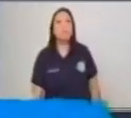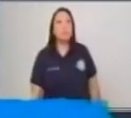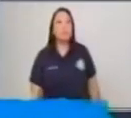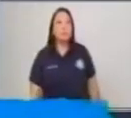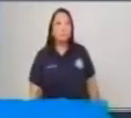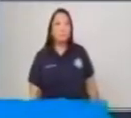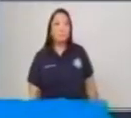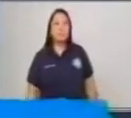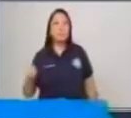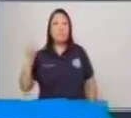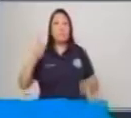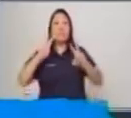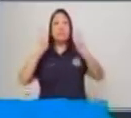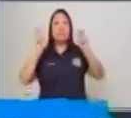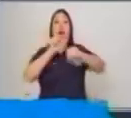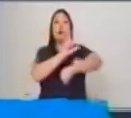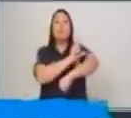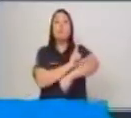Pues se las voy a contar.